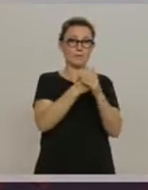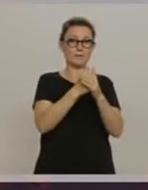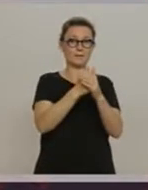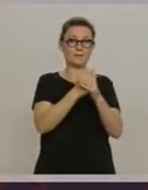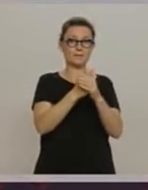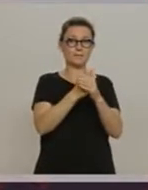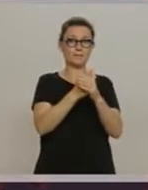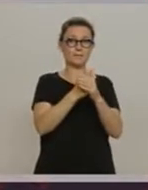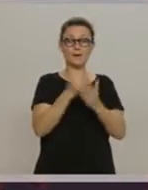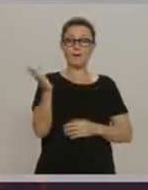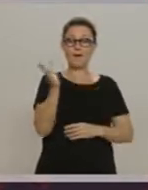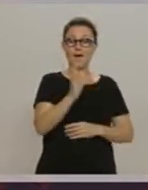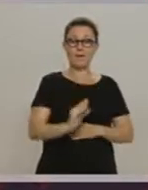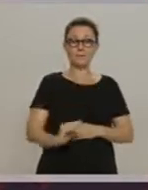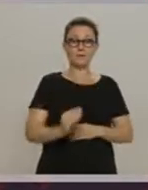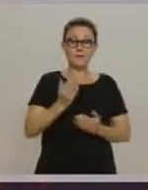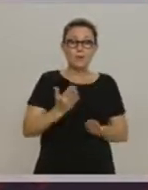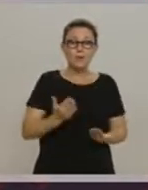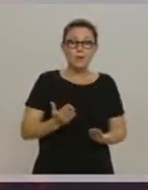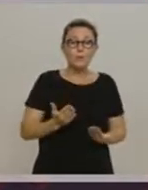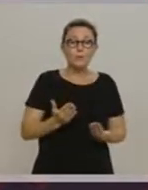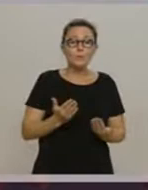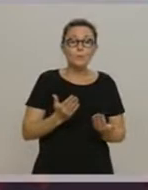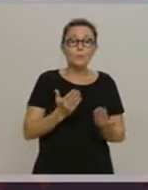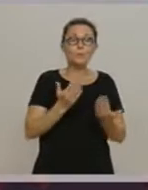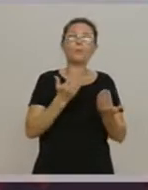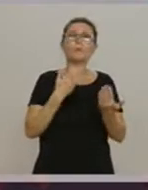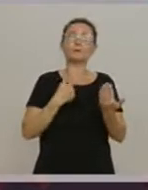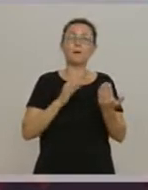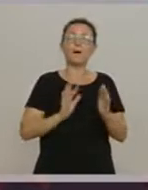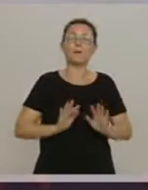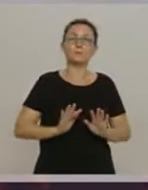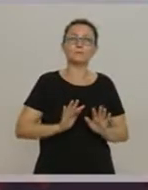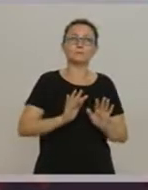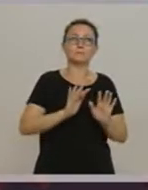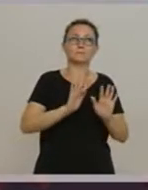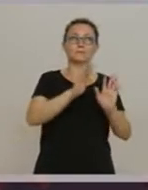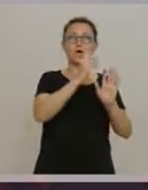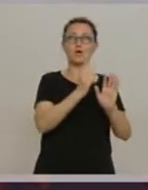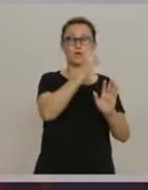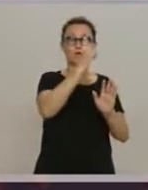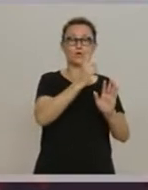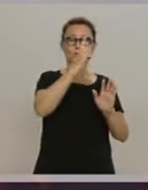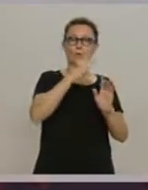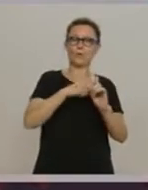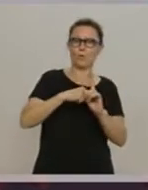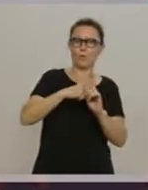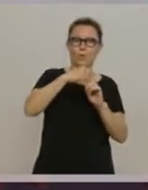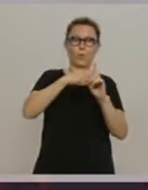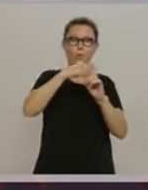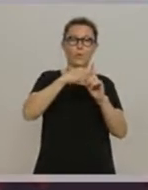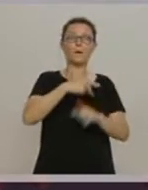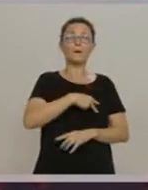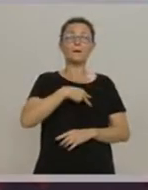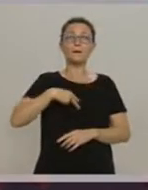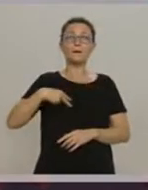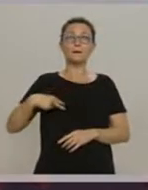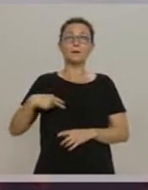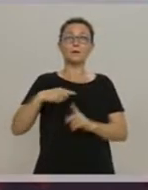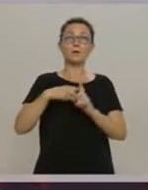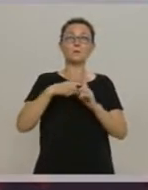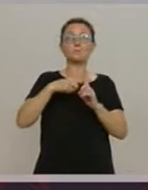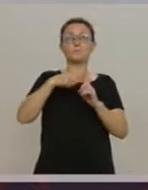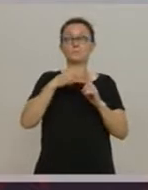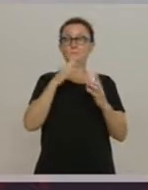de aire cálido procedente de África se extiende ya por el norte peninsular y dispara las temperaturas. En el Cantábrico, aunque suben, se